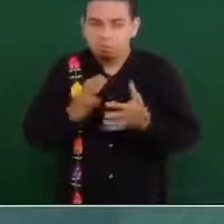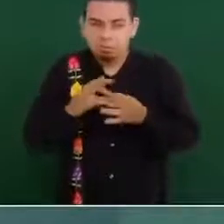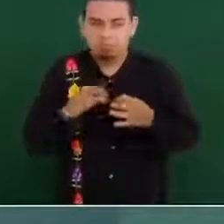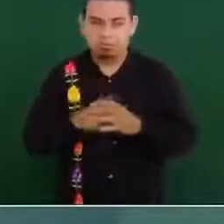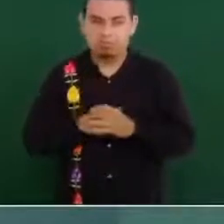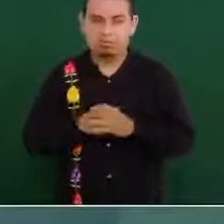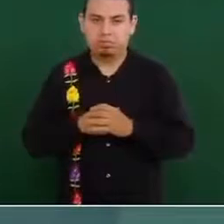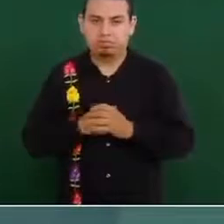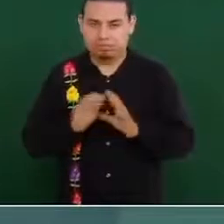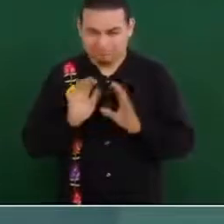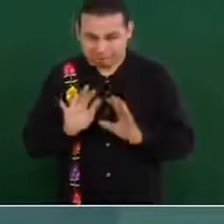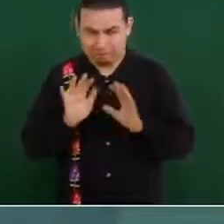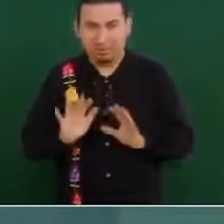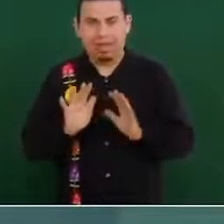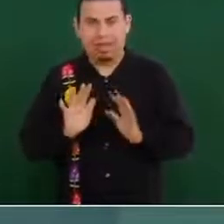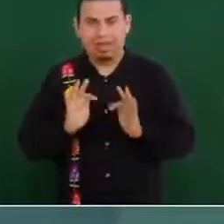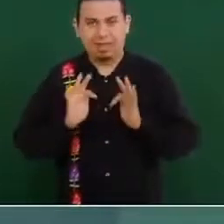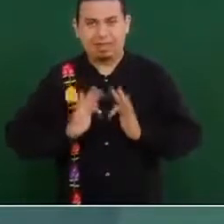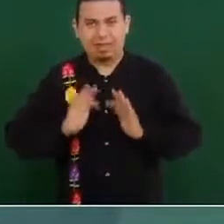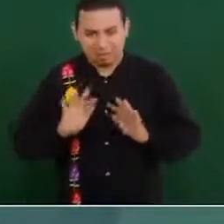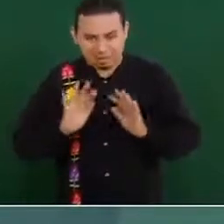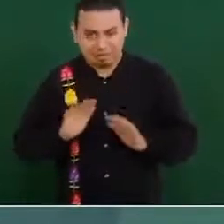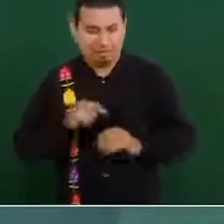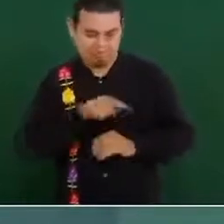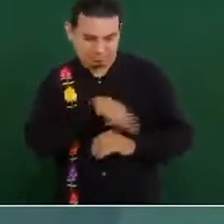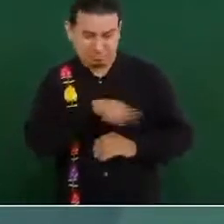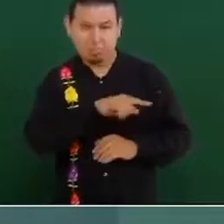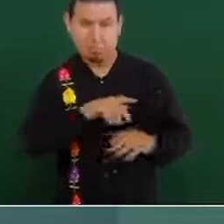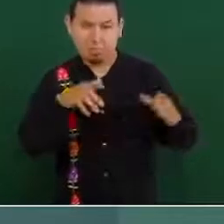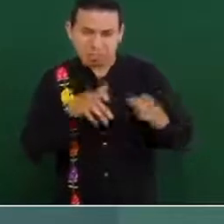aguanta, aguanta, el pueblo se levanta,